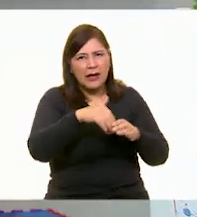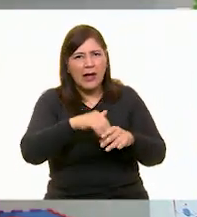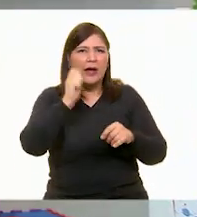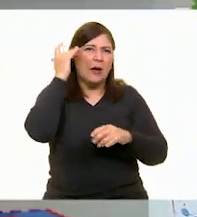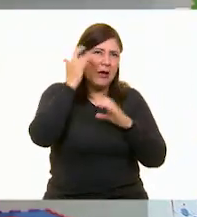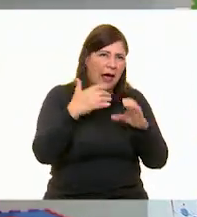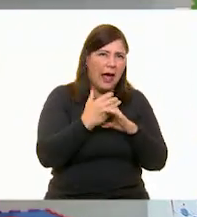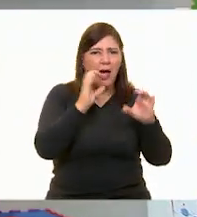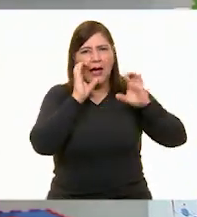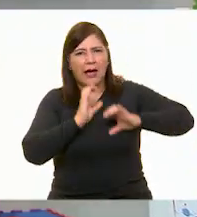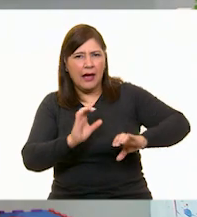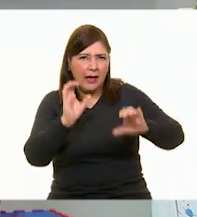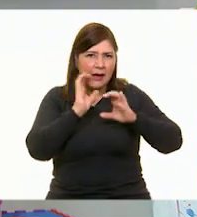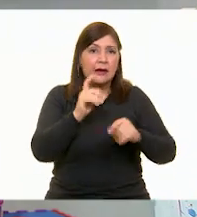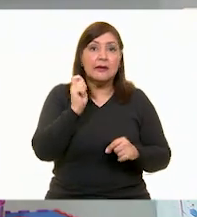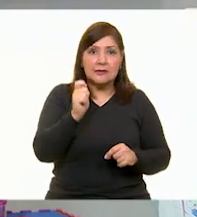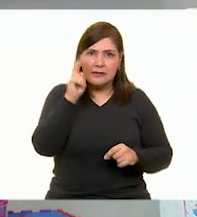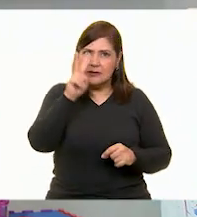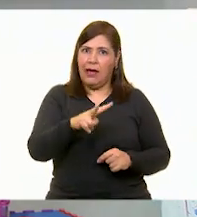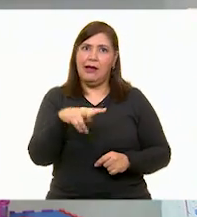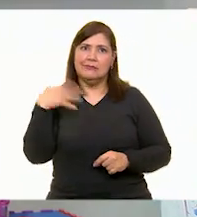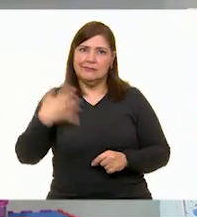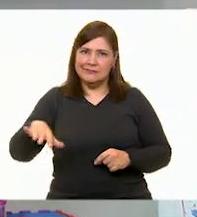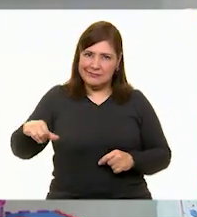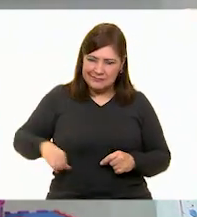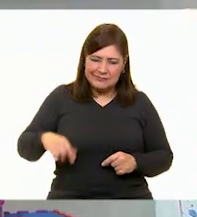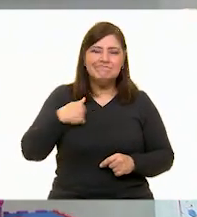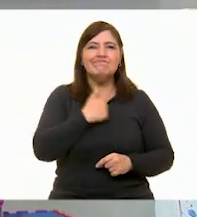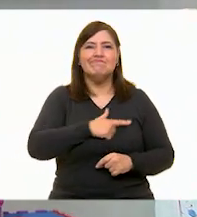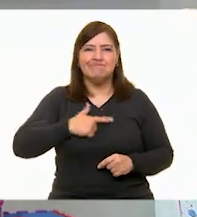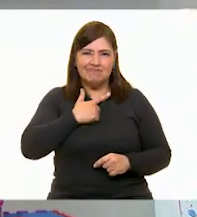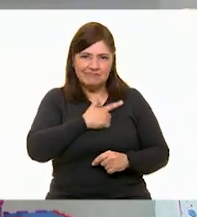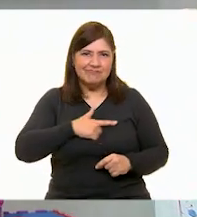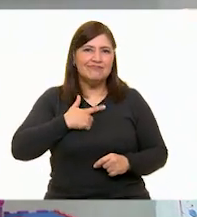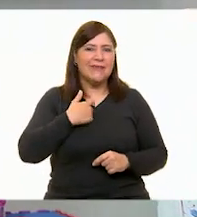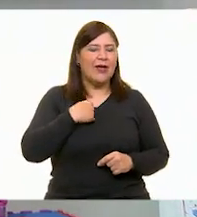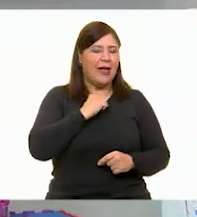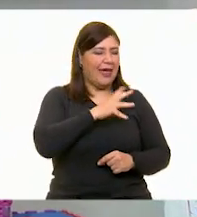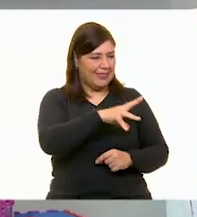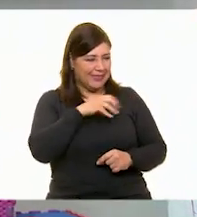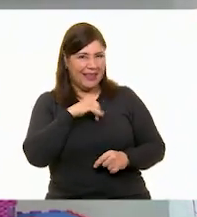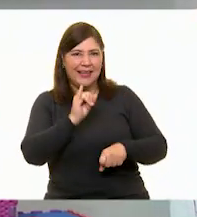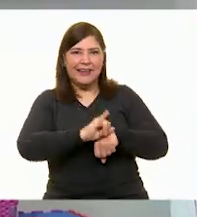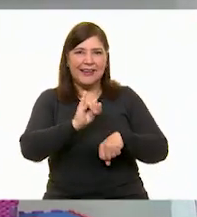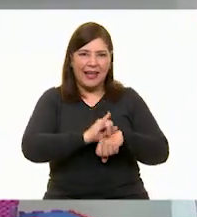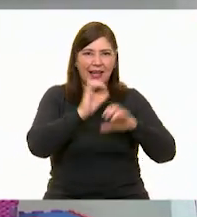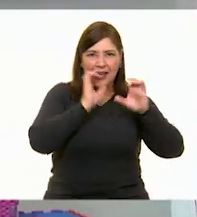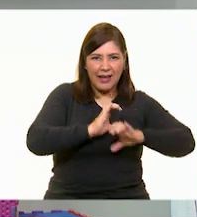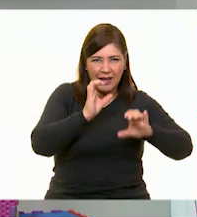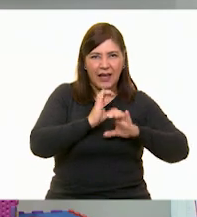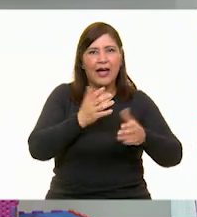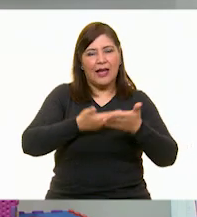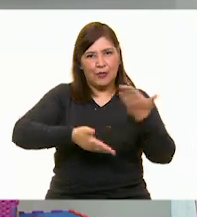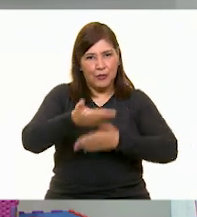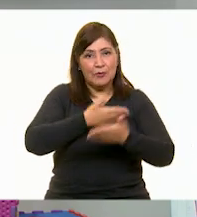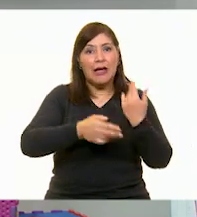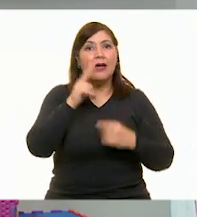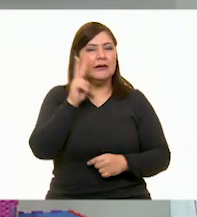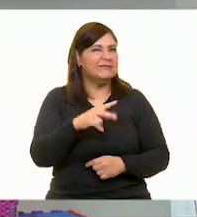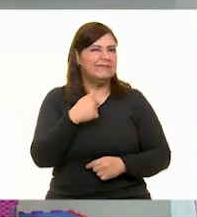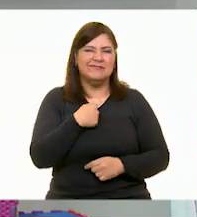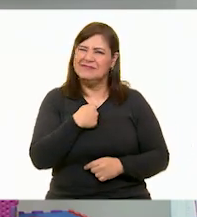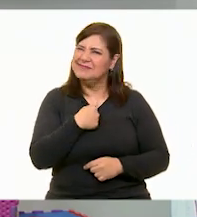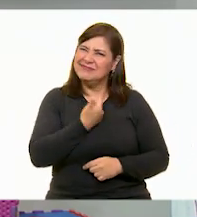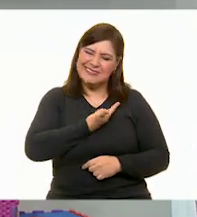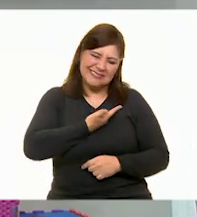cumpleaños oye, qué buena canción Panchito, me gustó mucho, hasta se me pegó un poquito gracias por compartirla y efectivamente, yo no